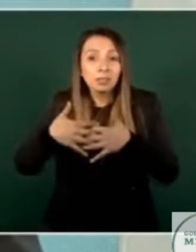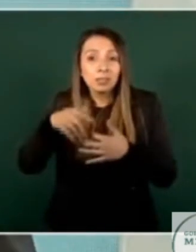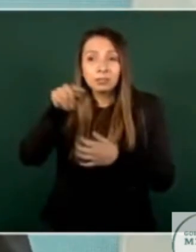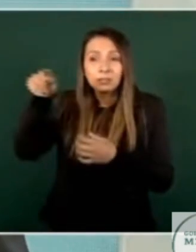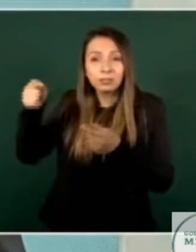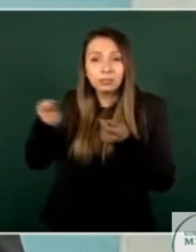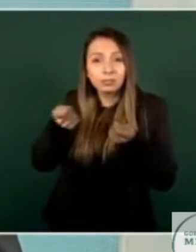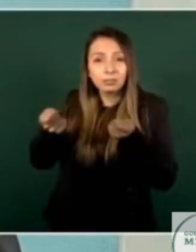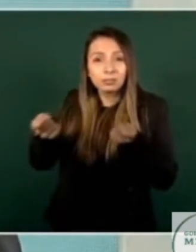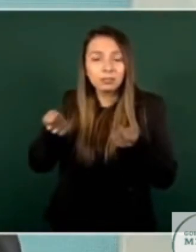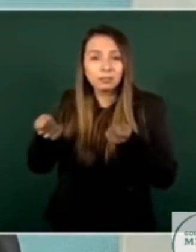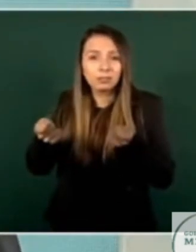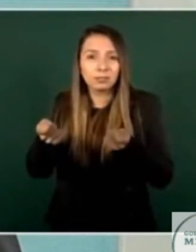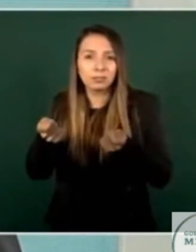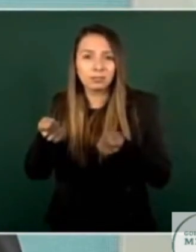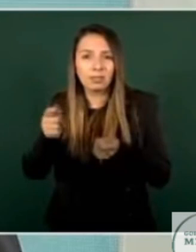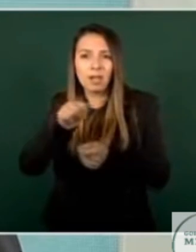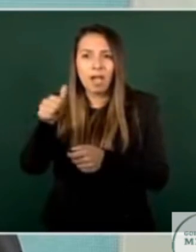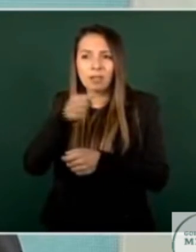los medios